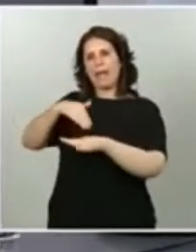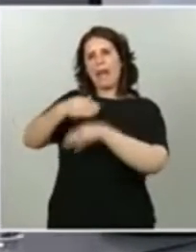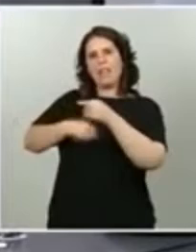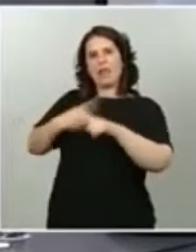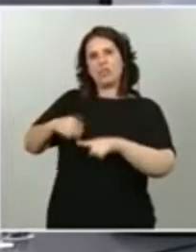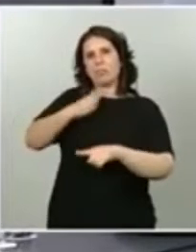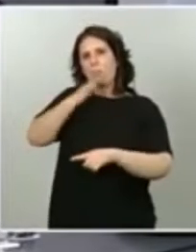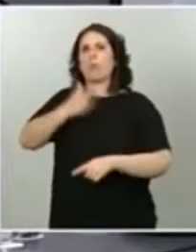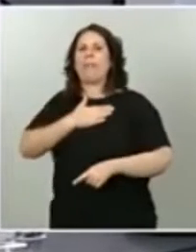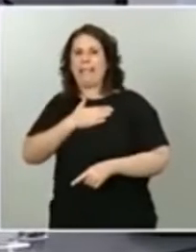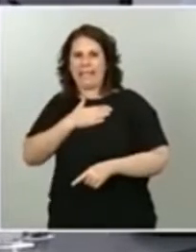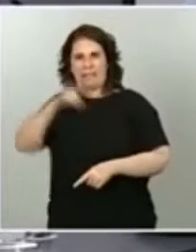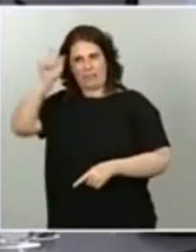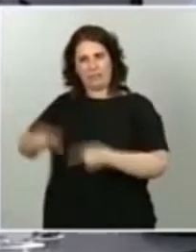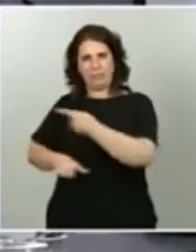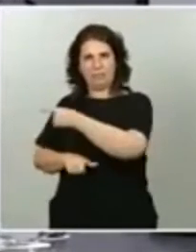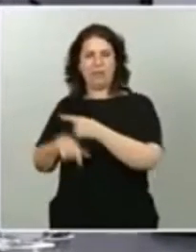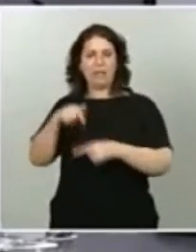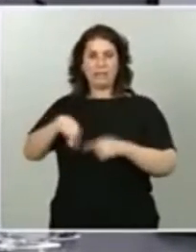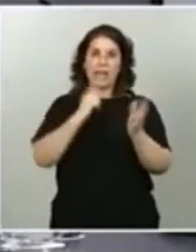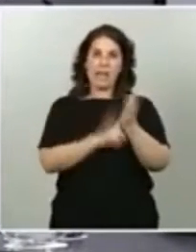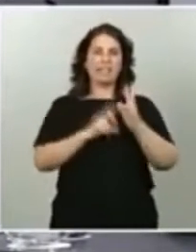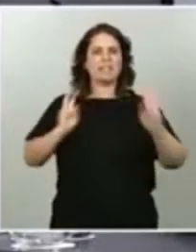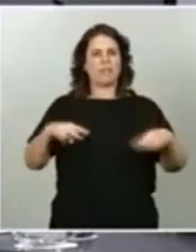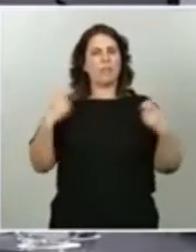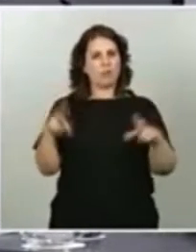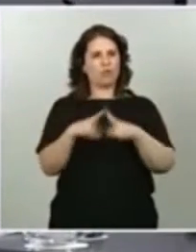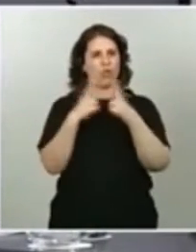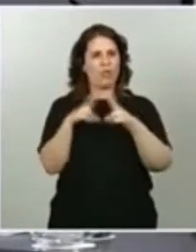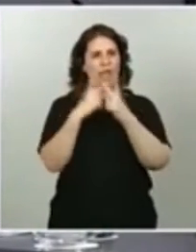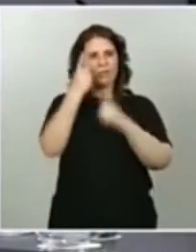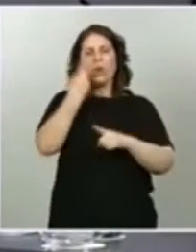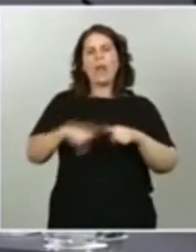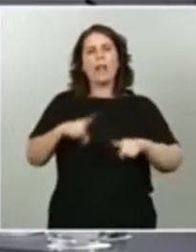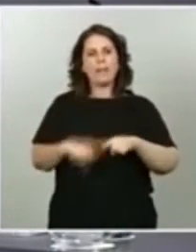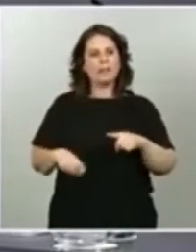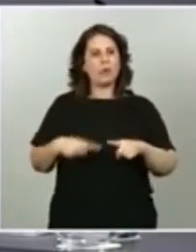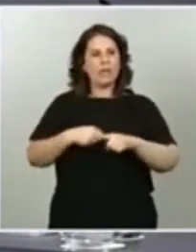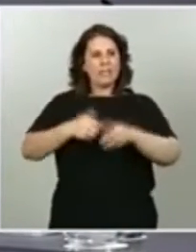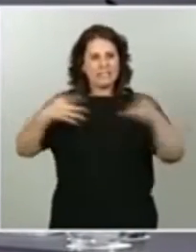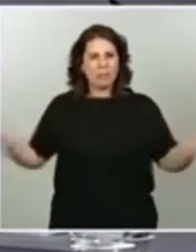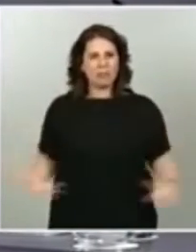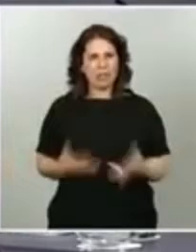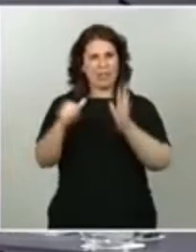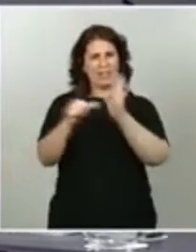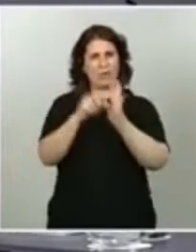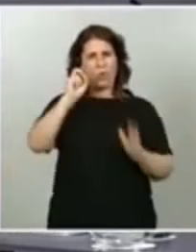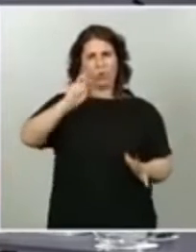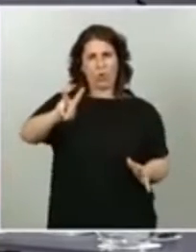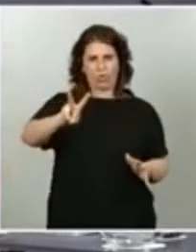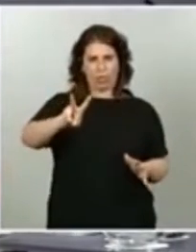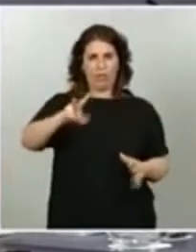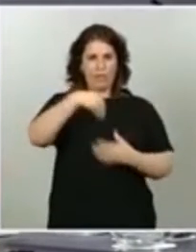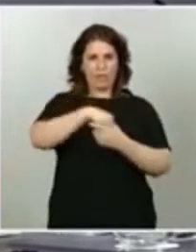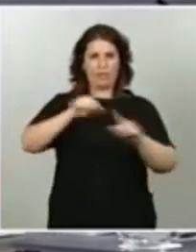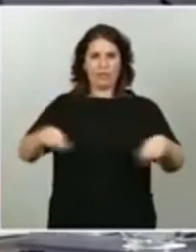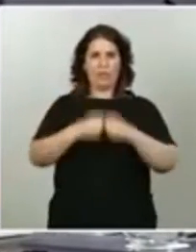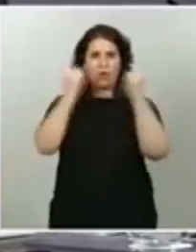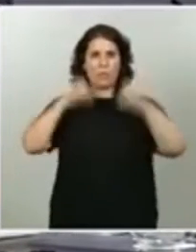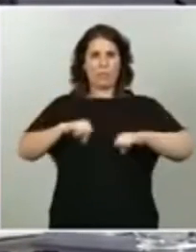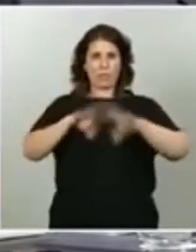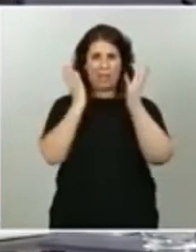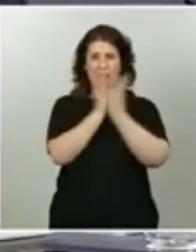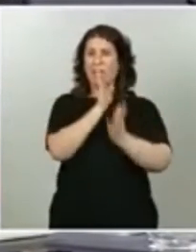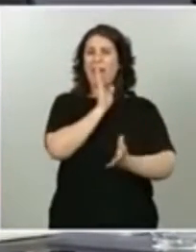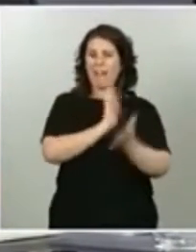un elemento transformador social y es un elemento que se potencia en el artículo 12 del convenio internacional que he hecho referencia antes,